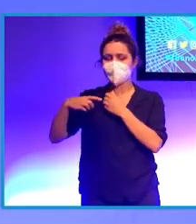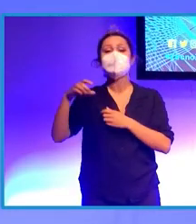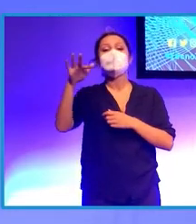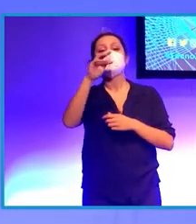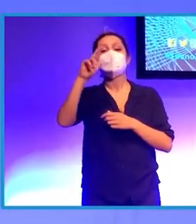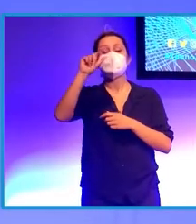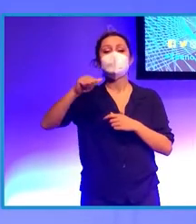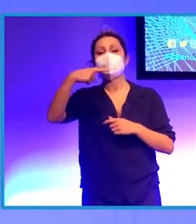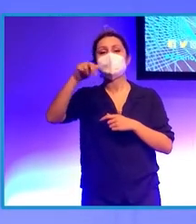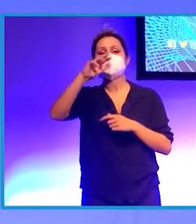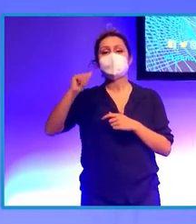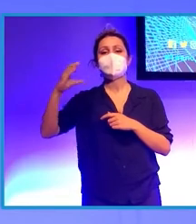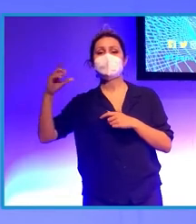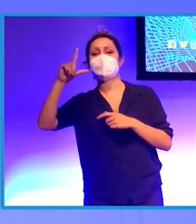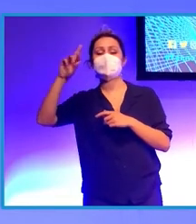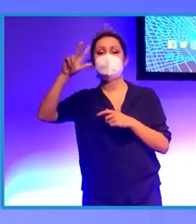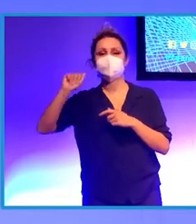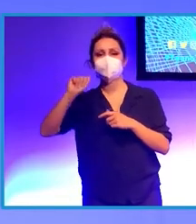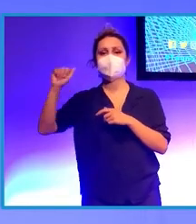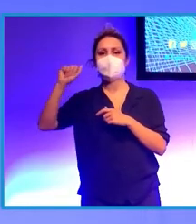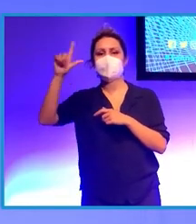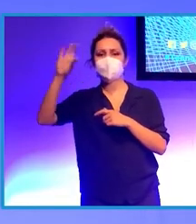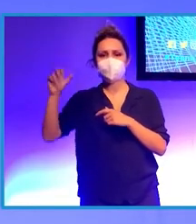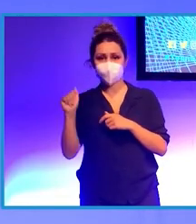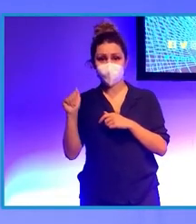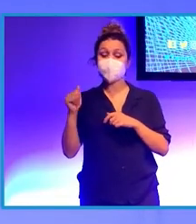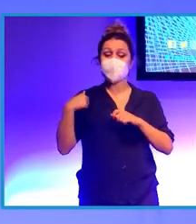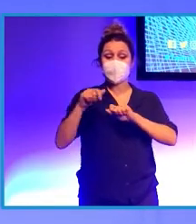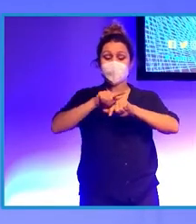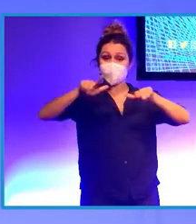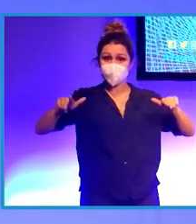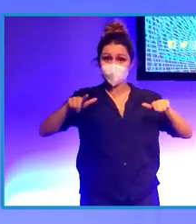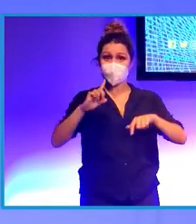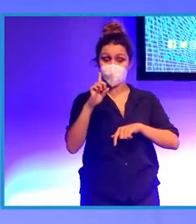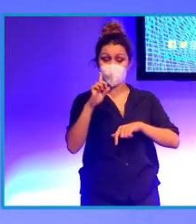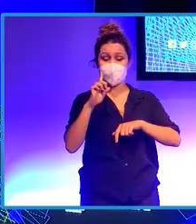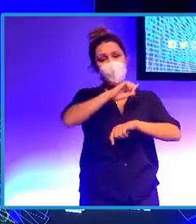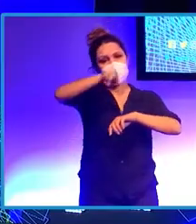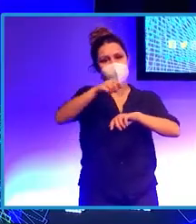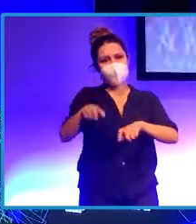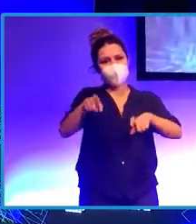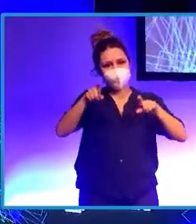Alonso, responsables de la versión virtual del espacio Una Hora Menos para Videoreport Canarias.